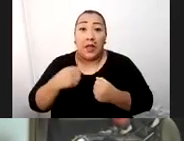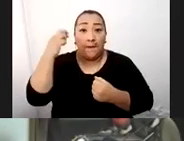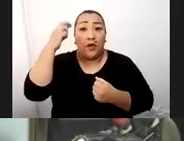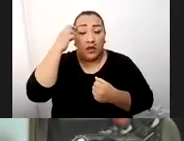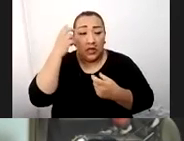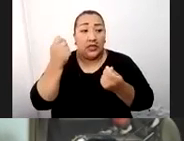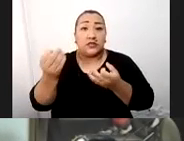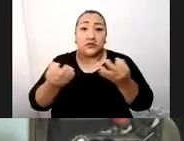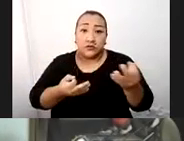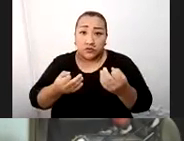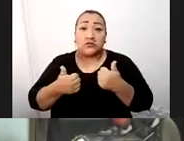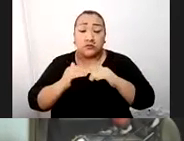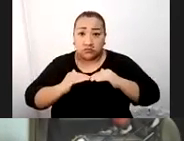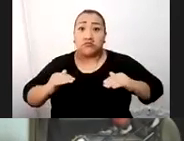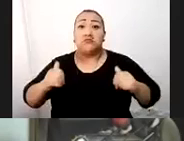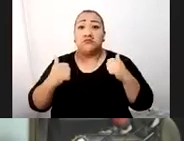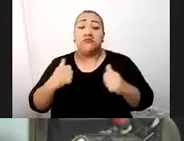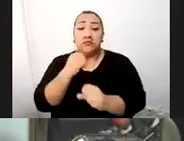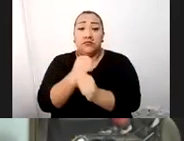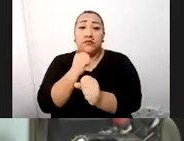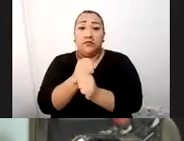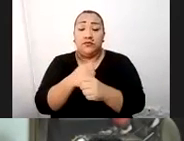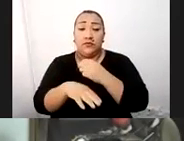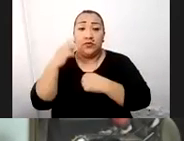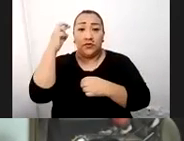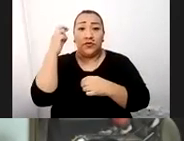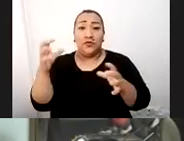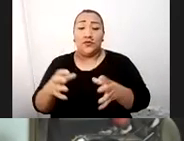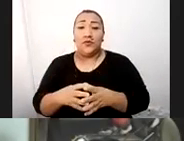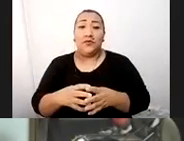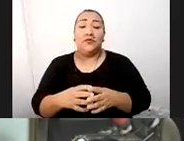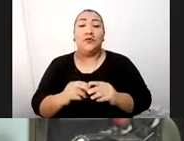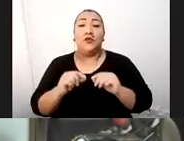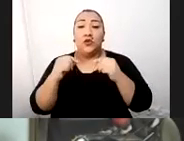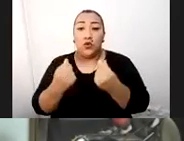un equilibrio muy bien articulado entre la política pública y el sector